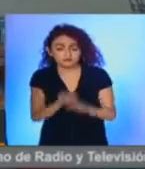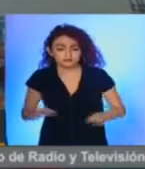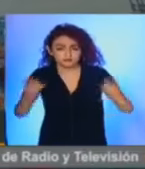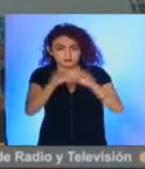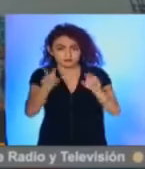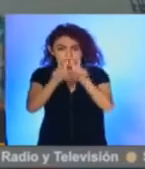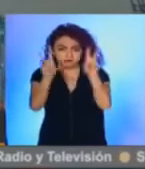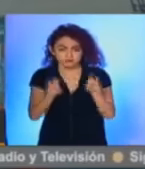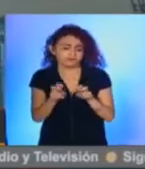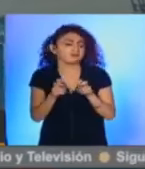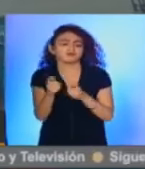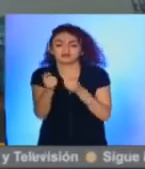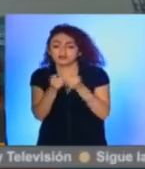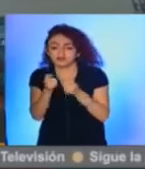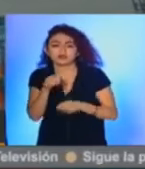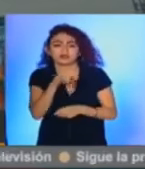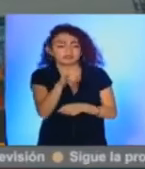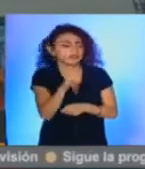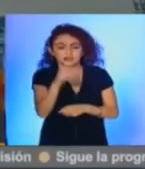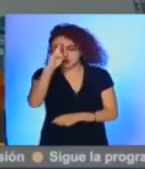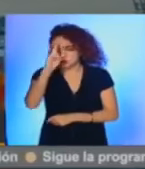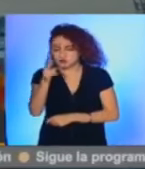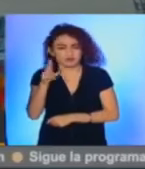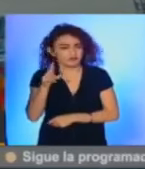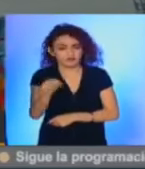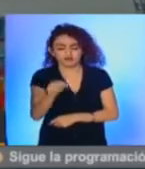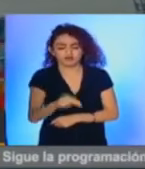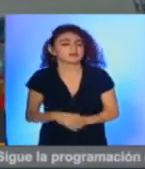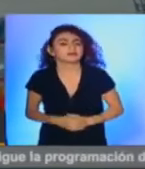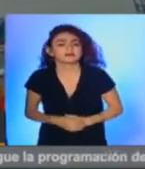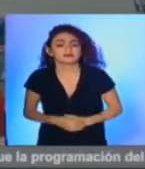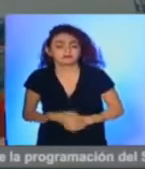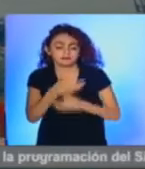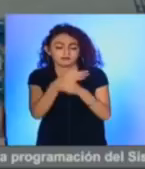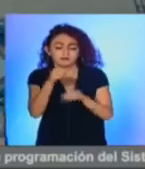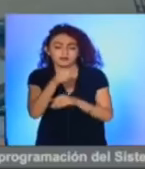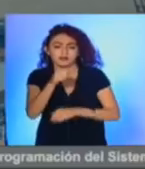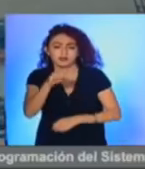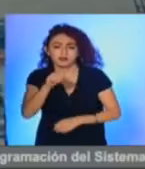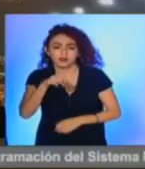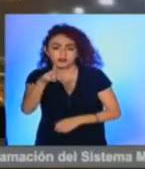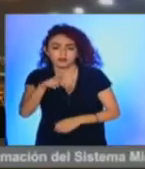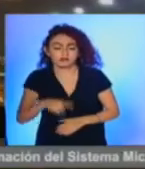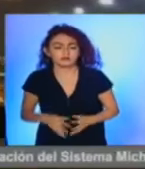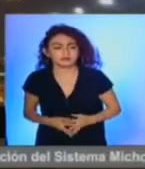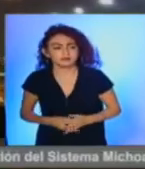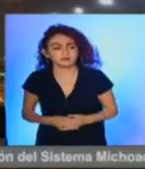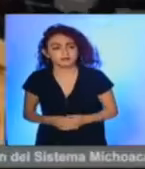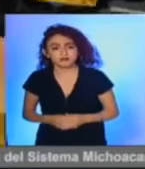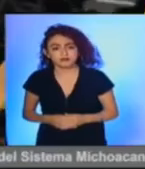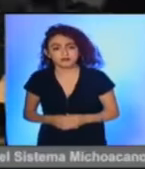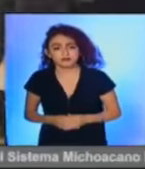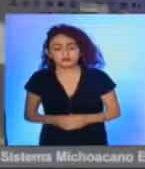en esta materia. Regulación sí, prohibición no. Oscar Méndez, SM Noticias.